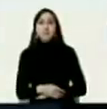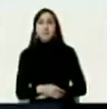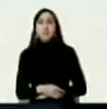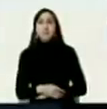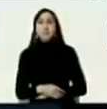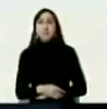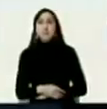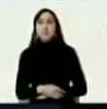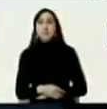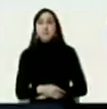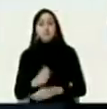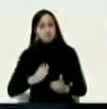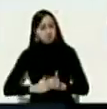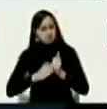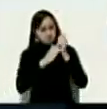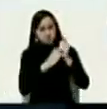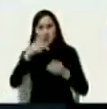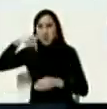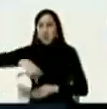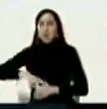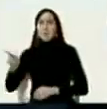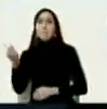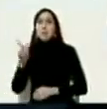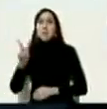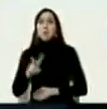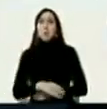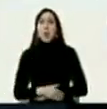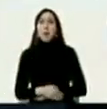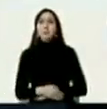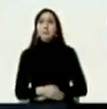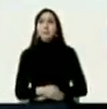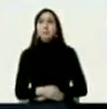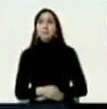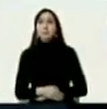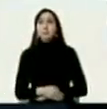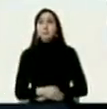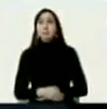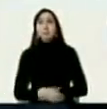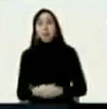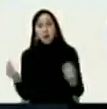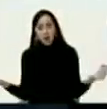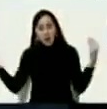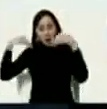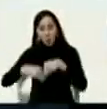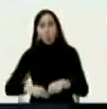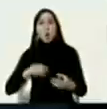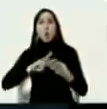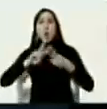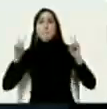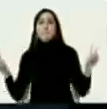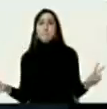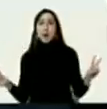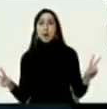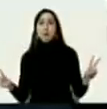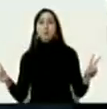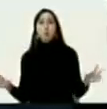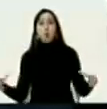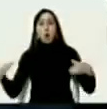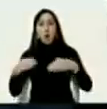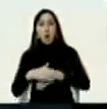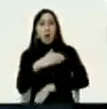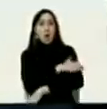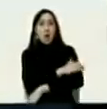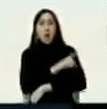delegado plenipotenciario de Venezuela para las negociaciones de paz con la derecha extremista en